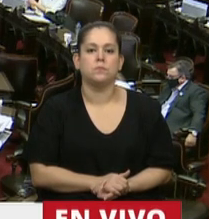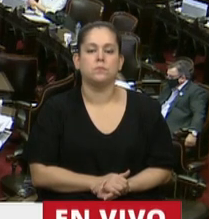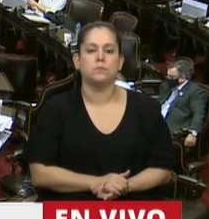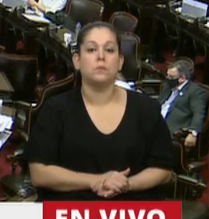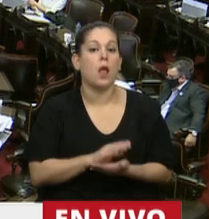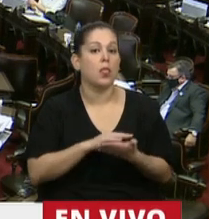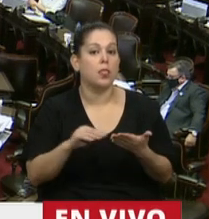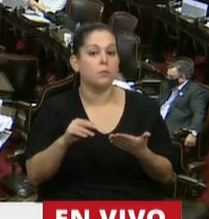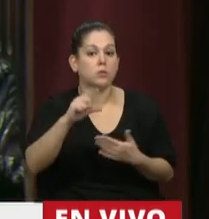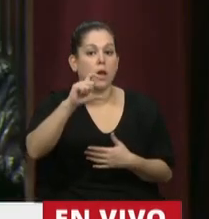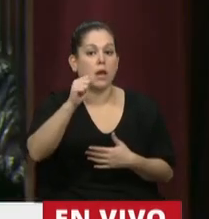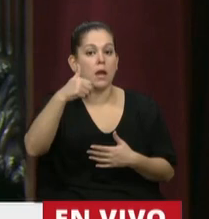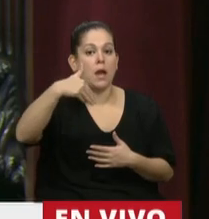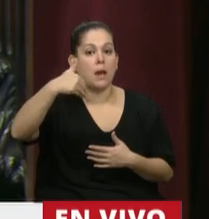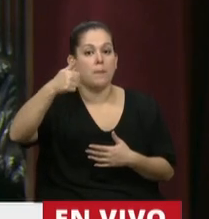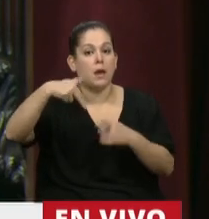Diputada Camaño,